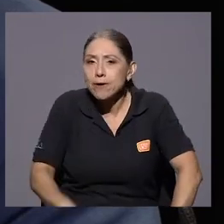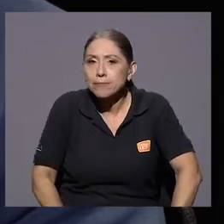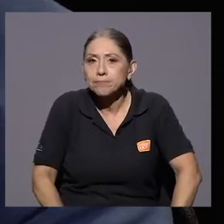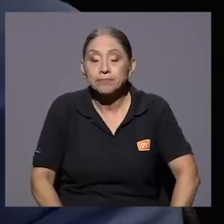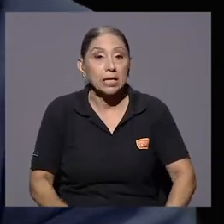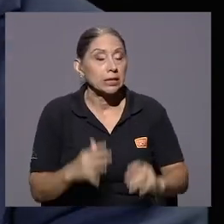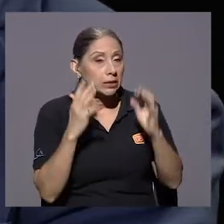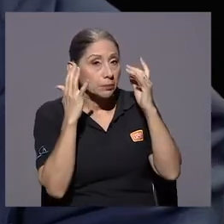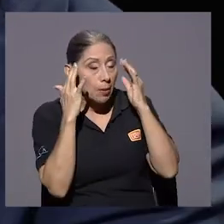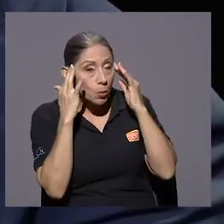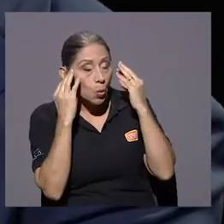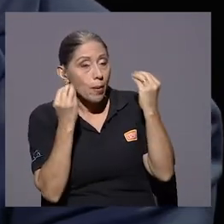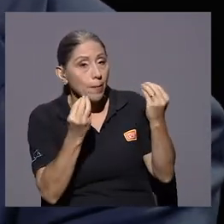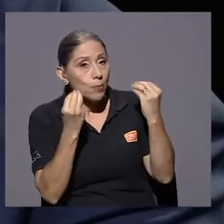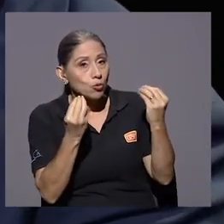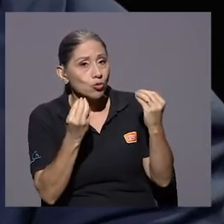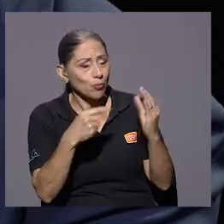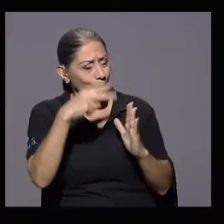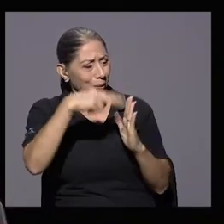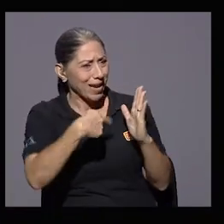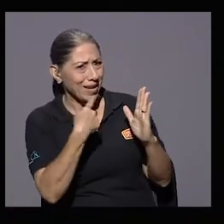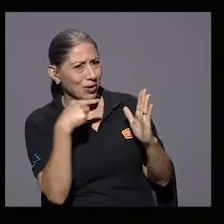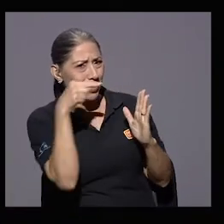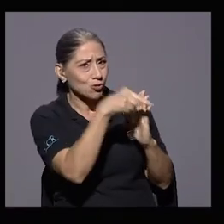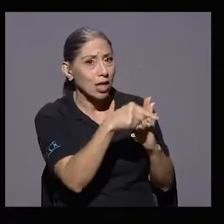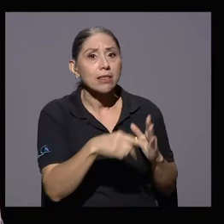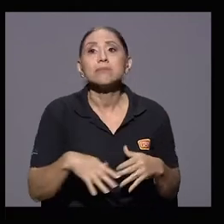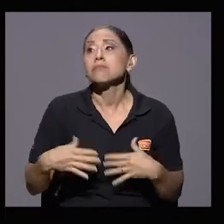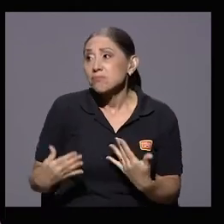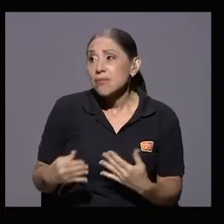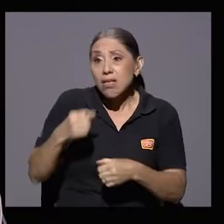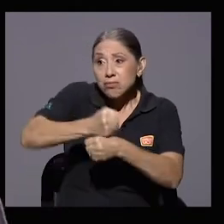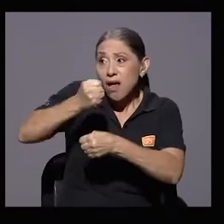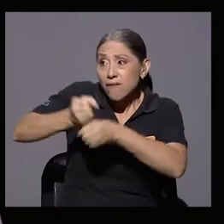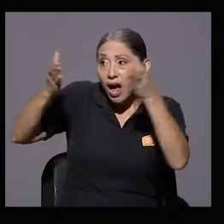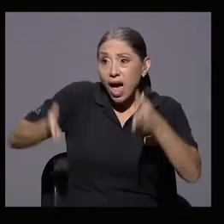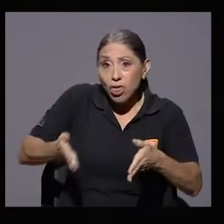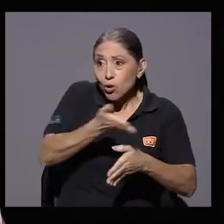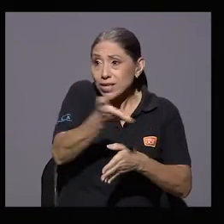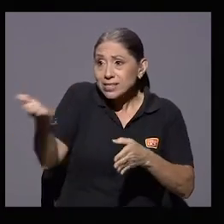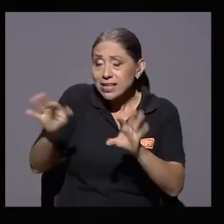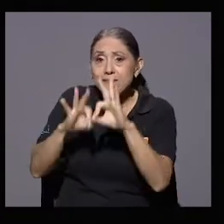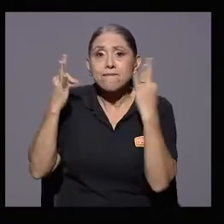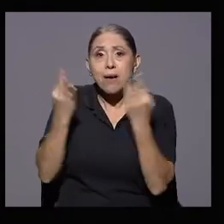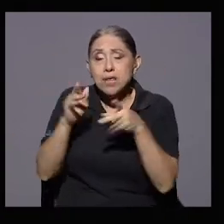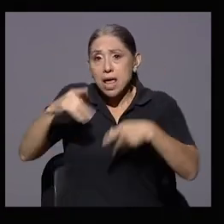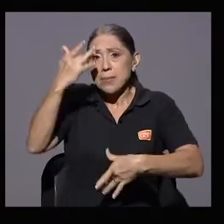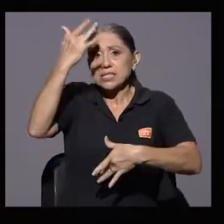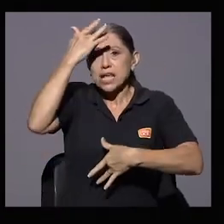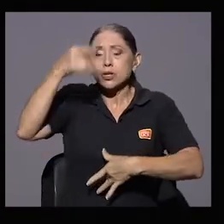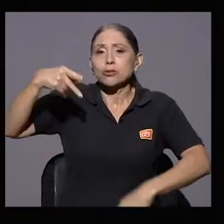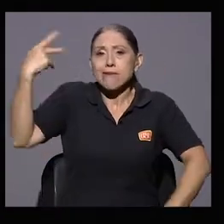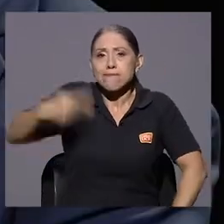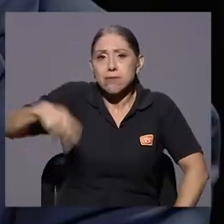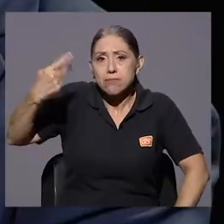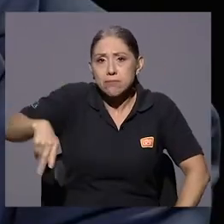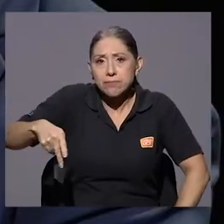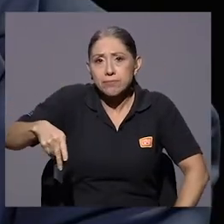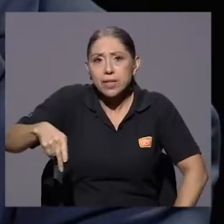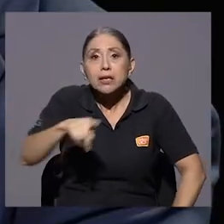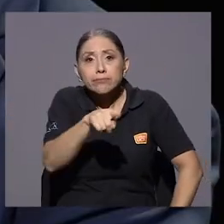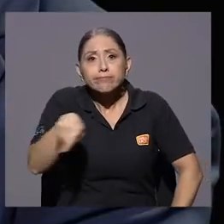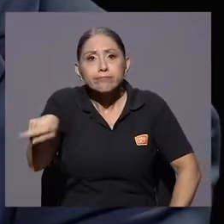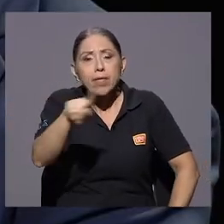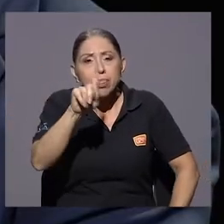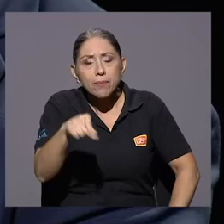Me preocupa mucho usted, y lo voy a leer, usted dijo, colocaron en riesgo la vida de sus trabajadores, sus familiares y los pacientes. Es que la gente tiene que